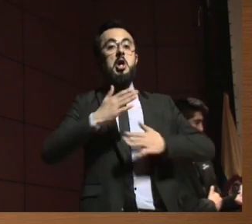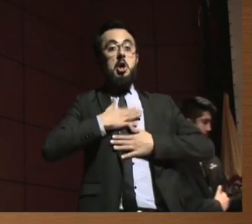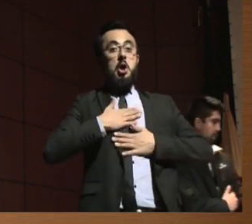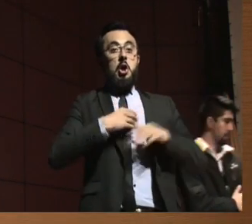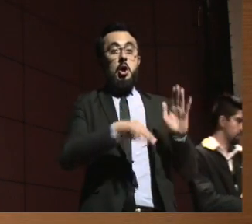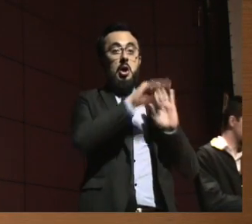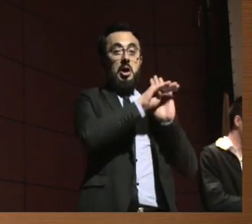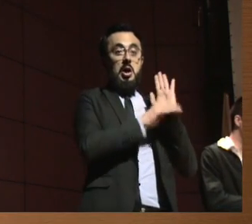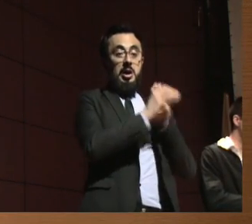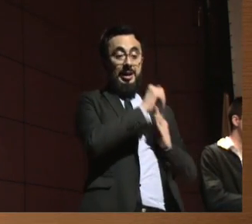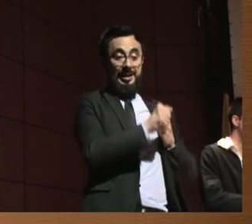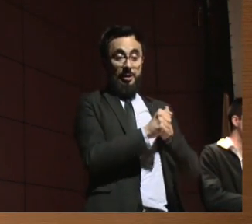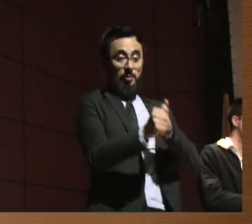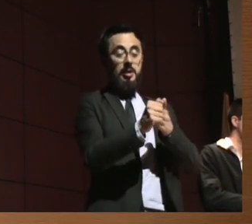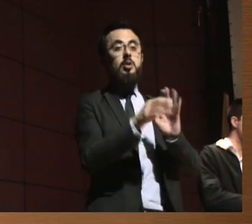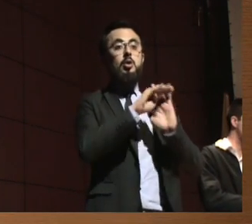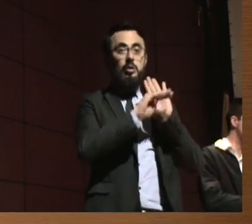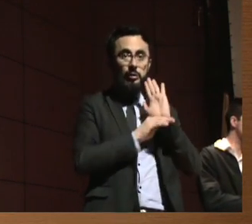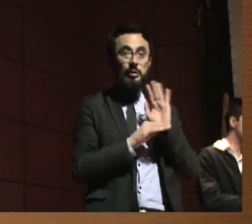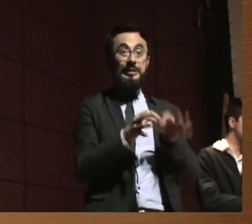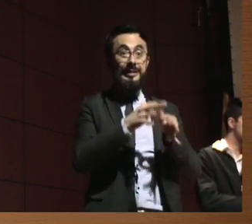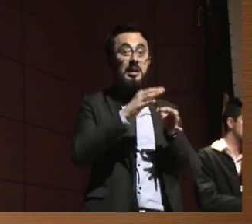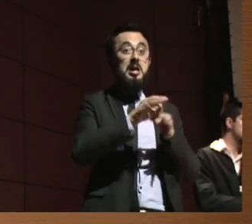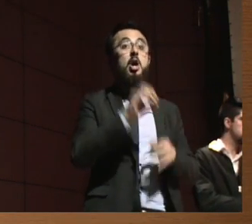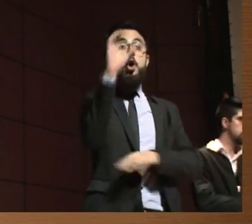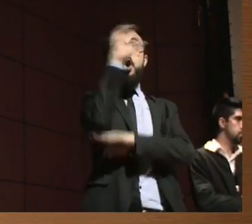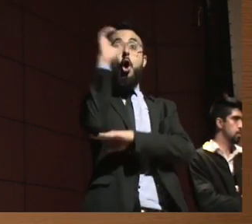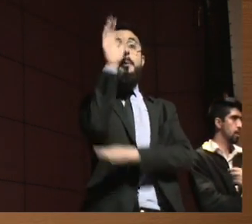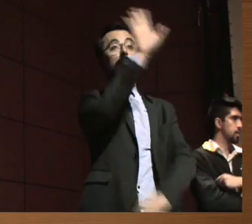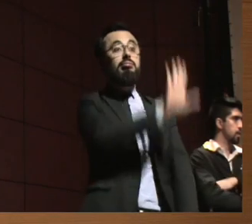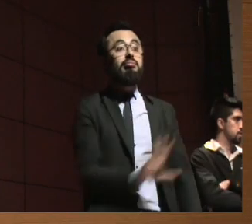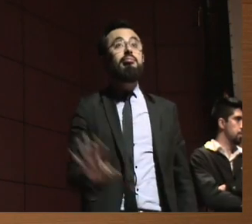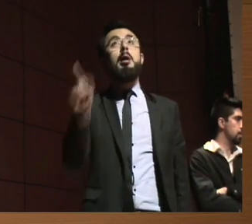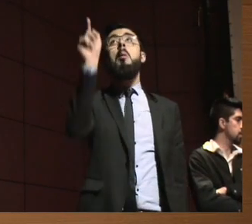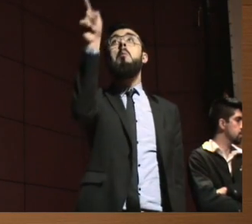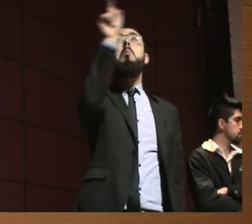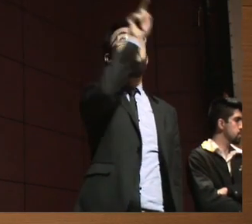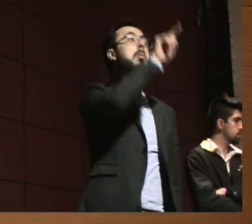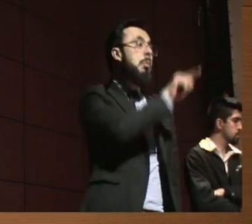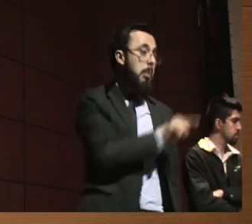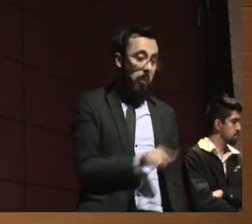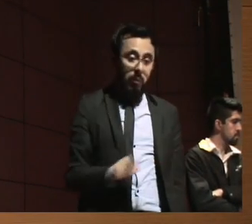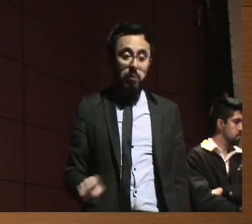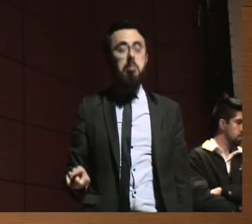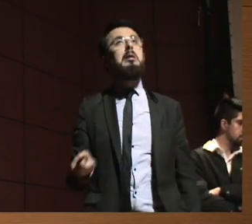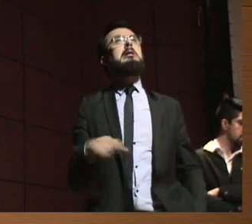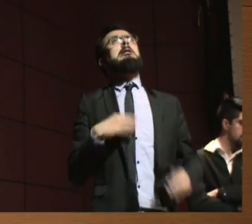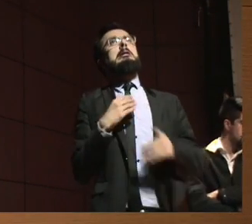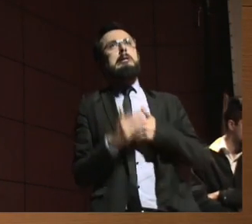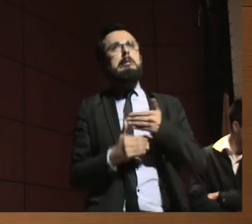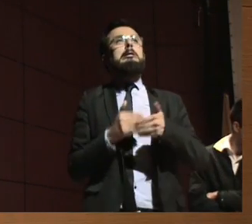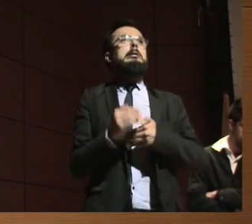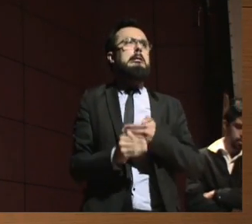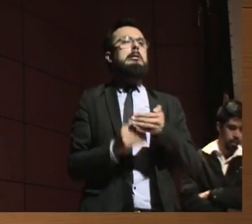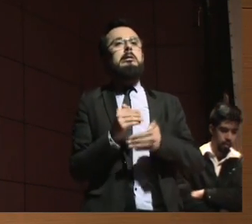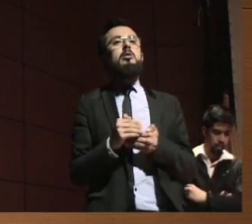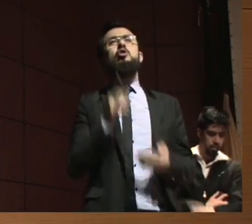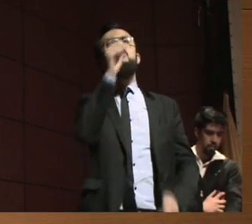país, pero nos toca despacio. Hasta ahora lo vamos a hacer en 10 territorios del país, pero lo vamos a hacer